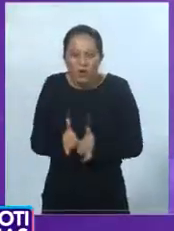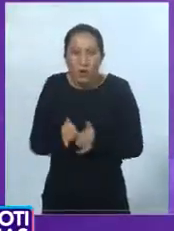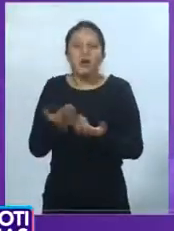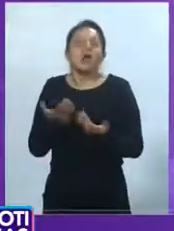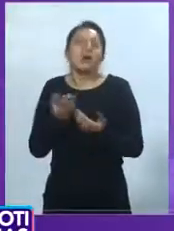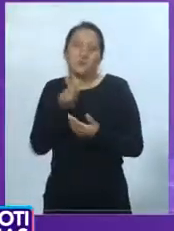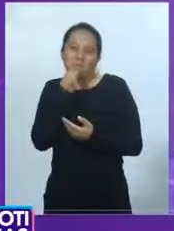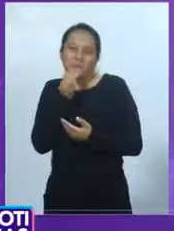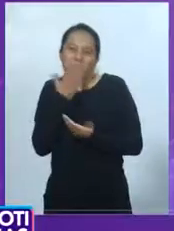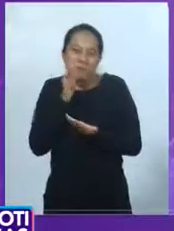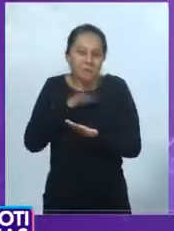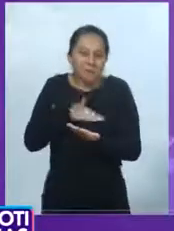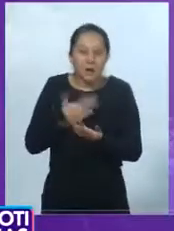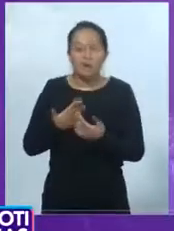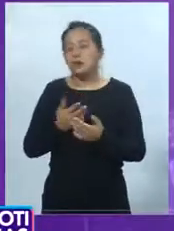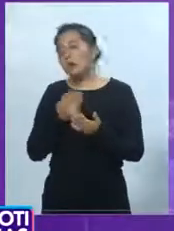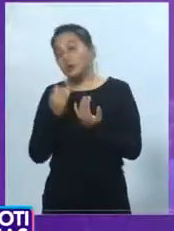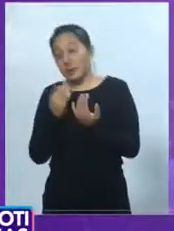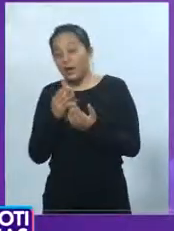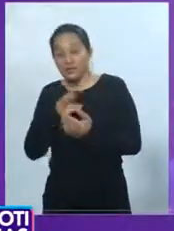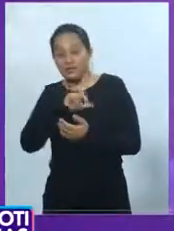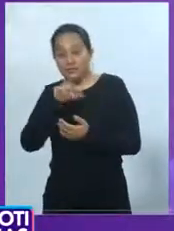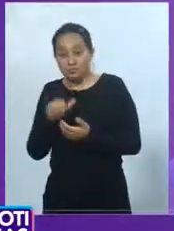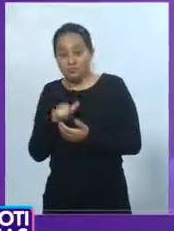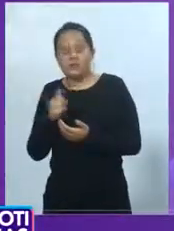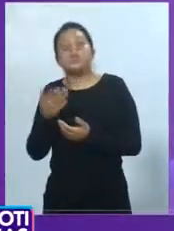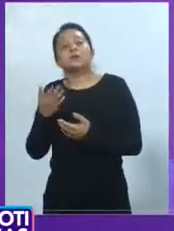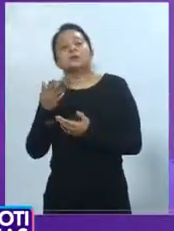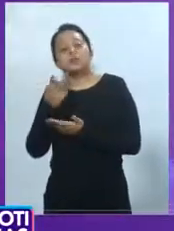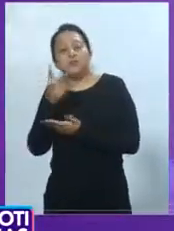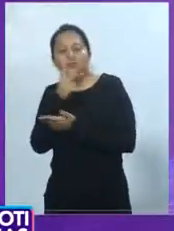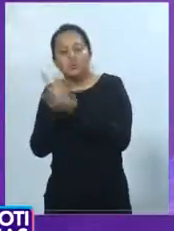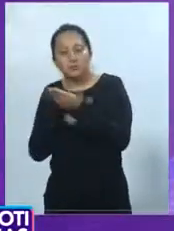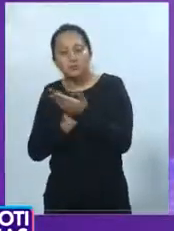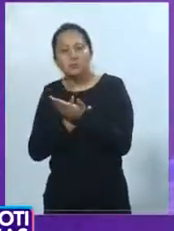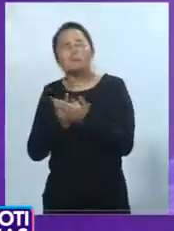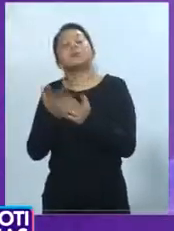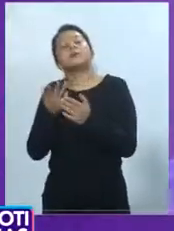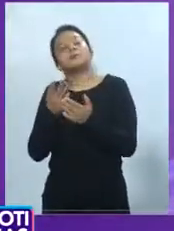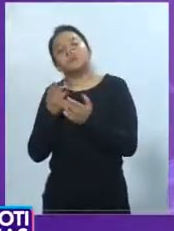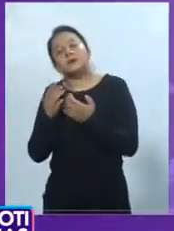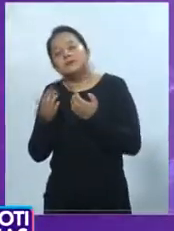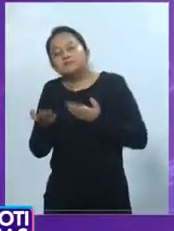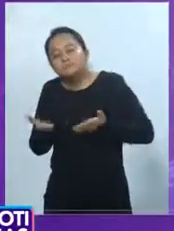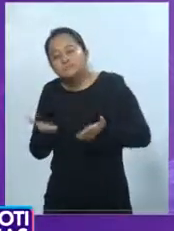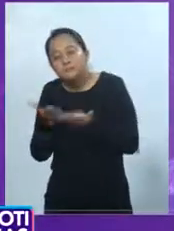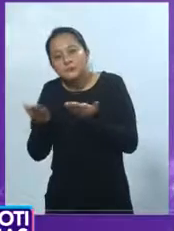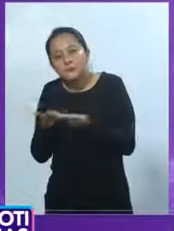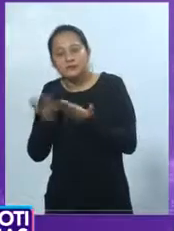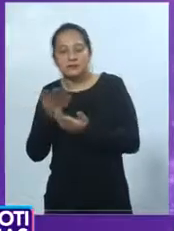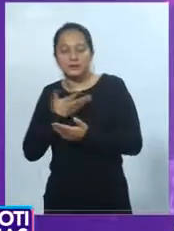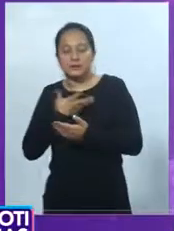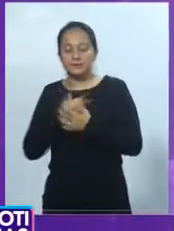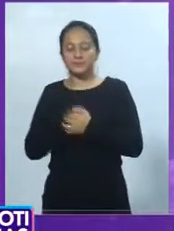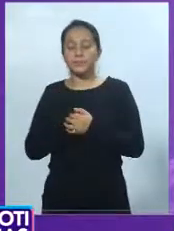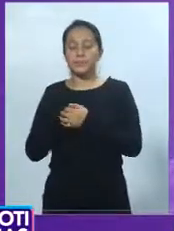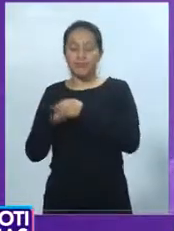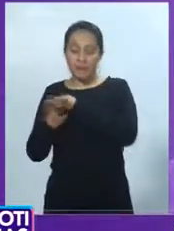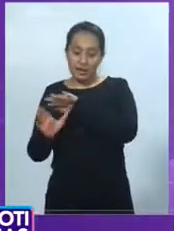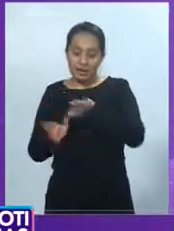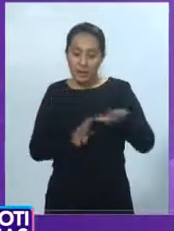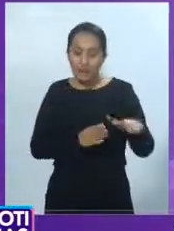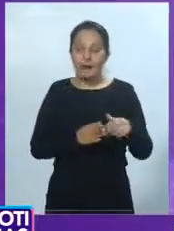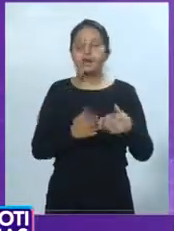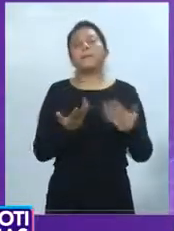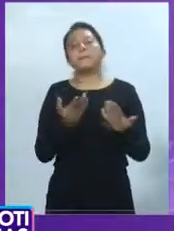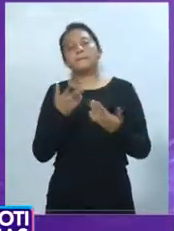educación pública y de salud. El programa de salud en tu escuela vamos a arrancar con dos municipios, el